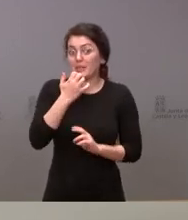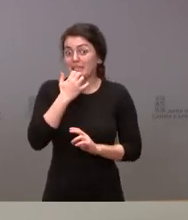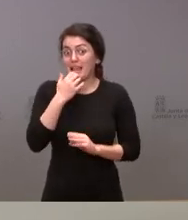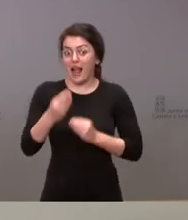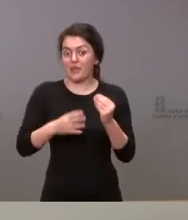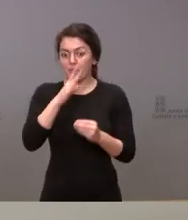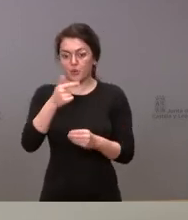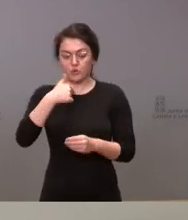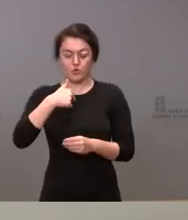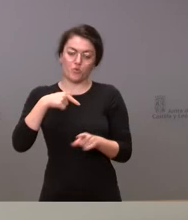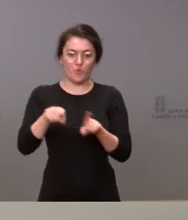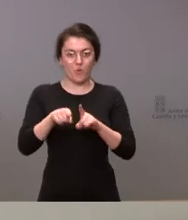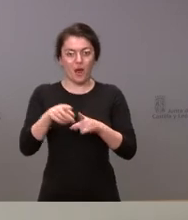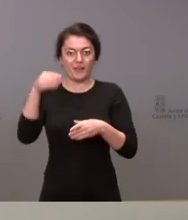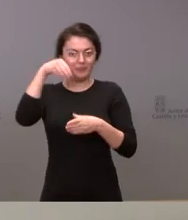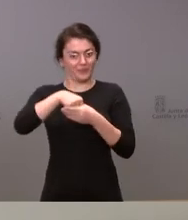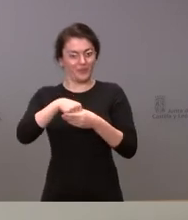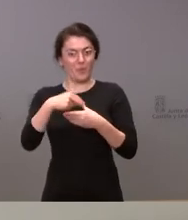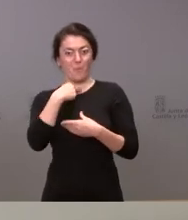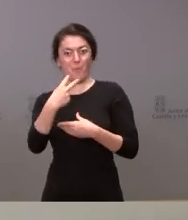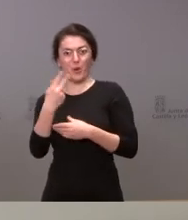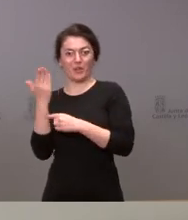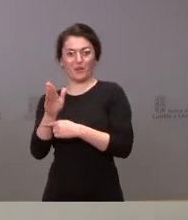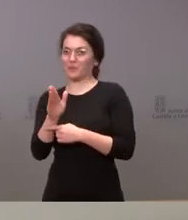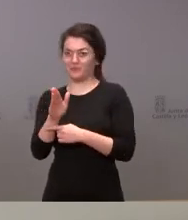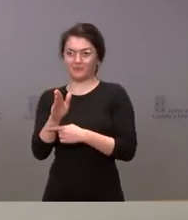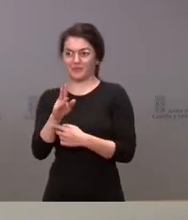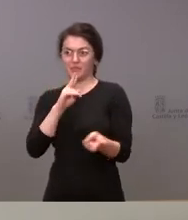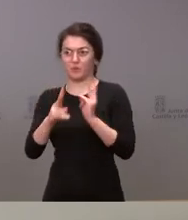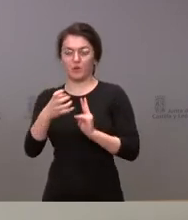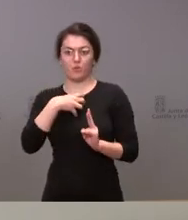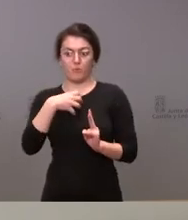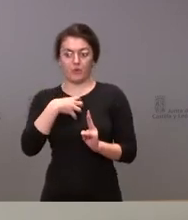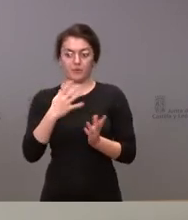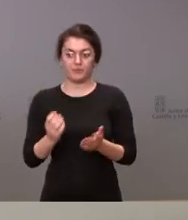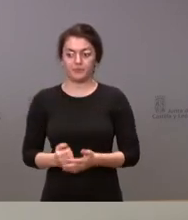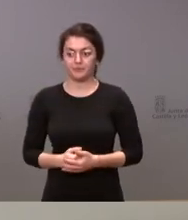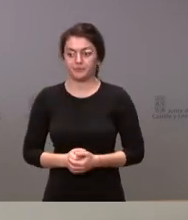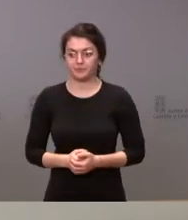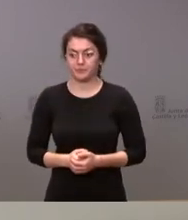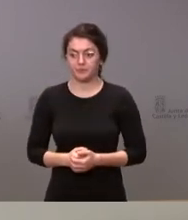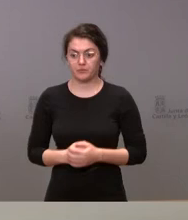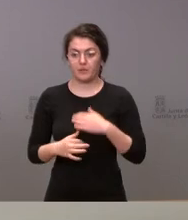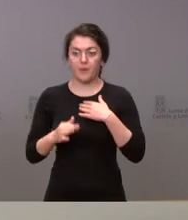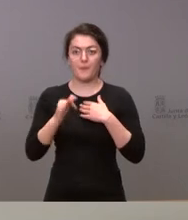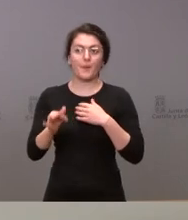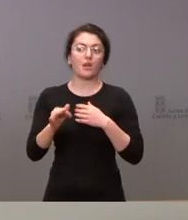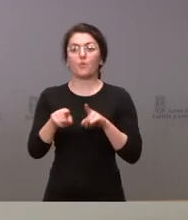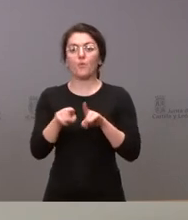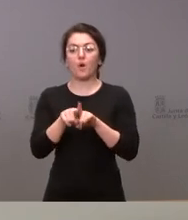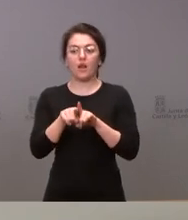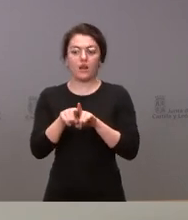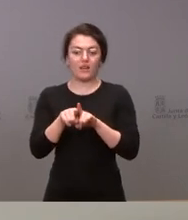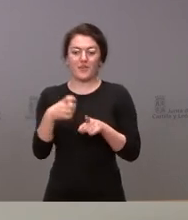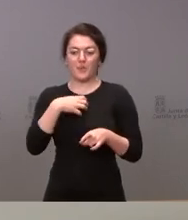pues lo oportuno es no utilizar esta tribuna para cuestiones que afecten a partidos políticos y no aprovechar la ventaja que esta tribuna me